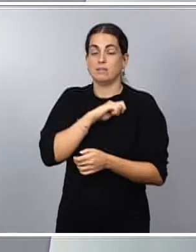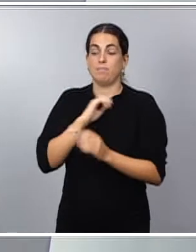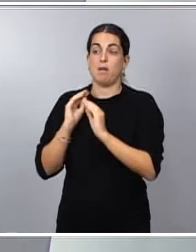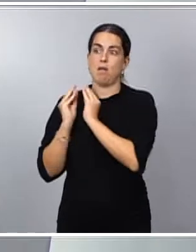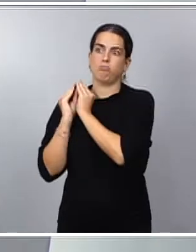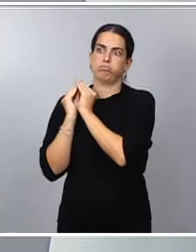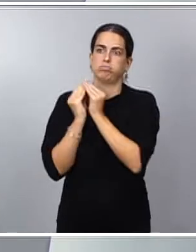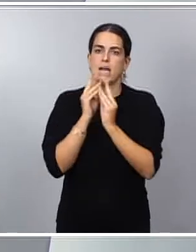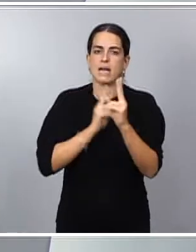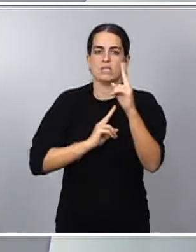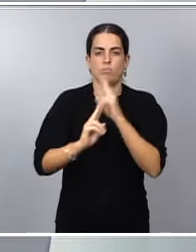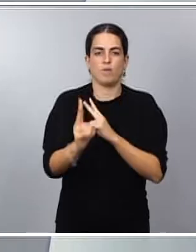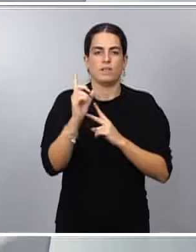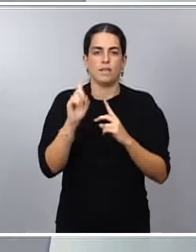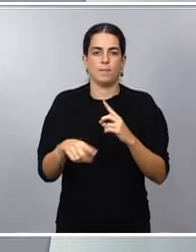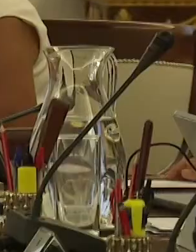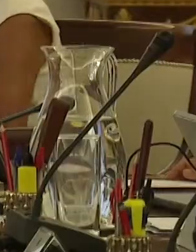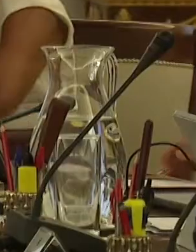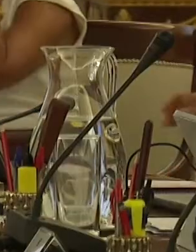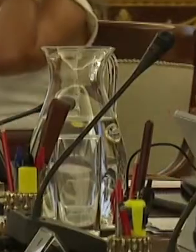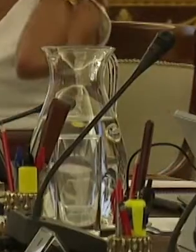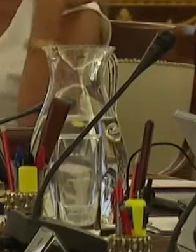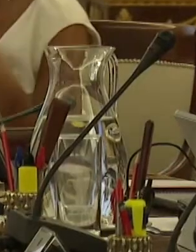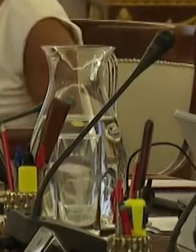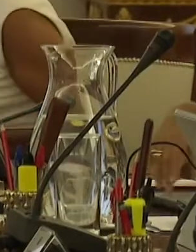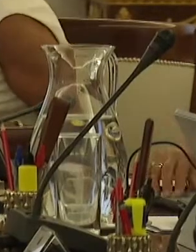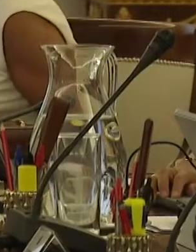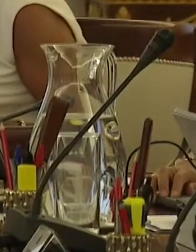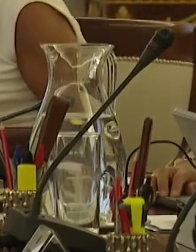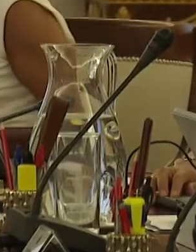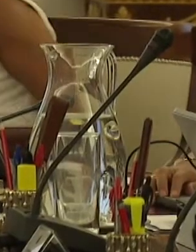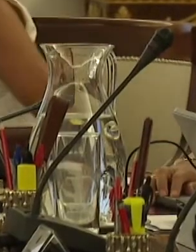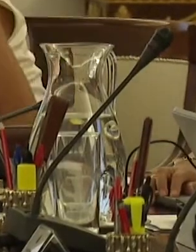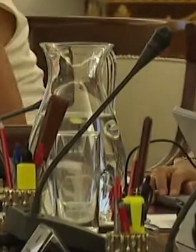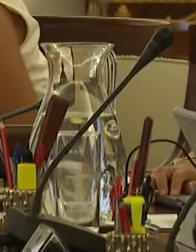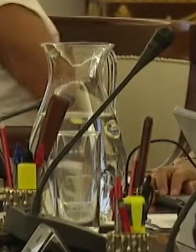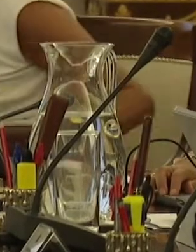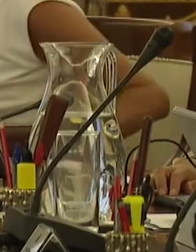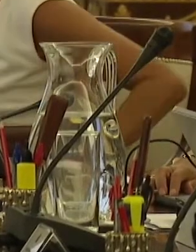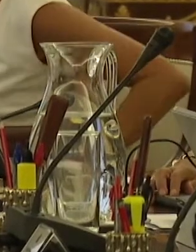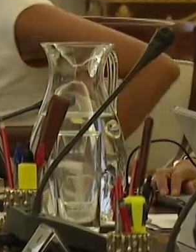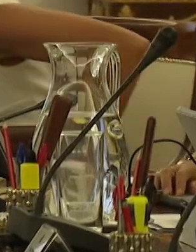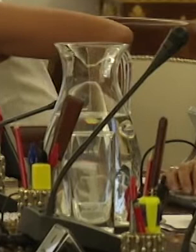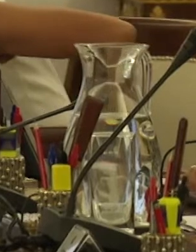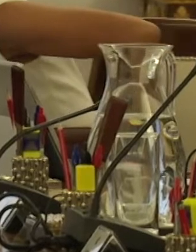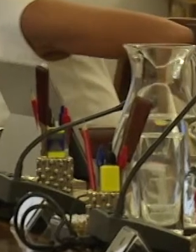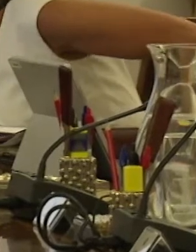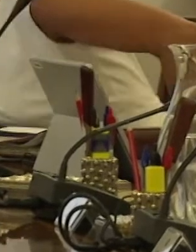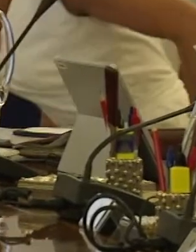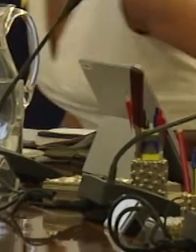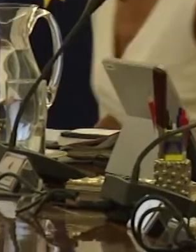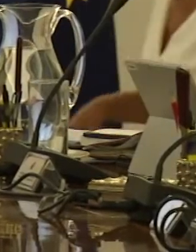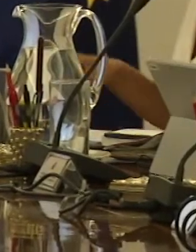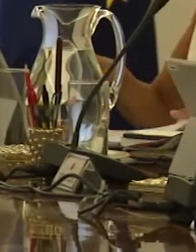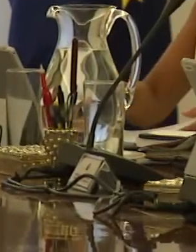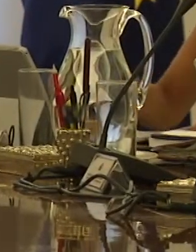distintas medidas a lo largo de los últimos meses. Quiero agradecer de forma expresa las contribuciones muy importantes